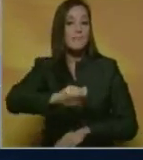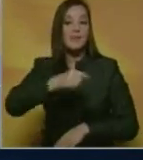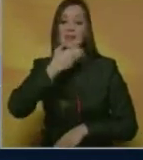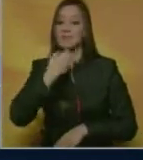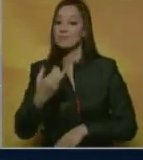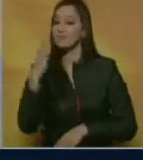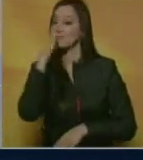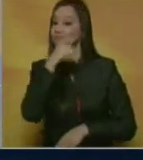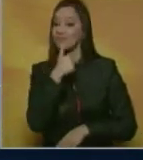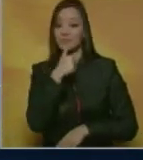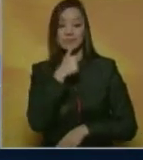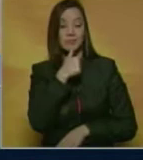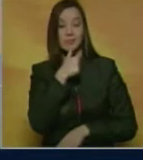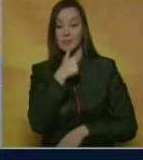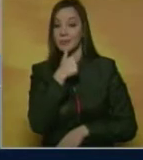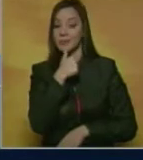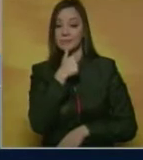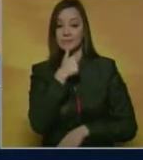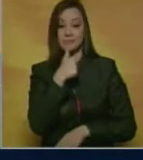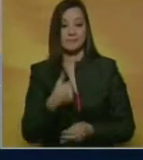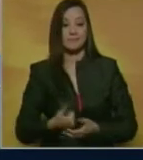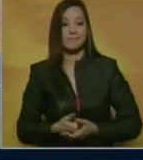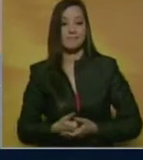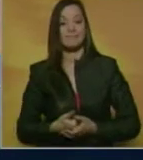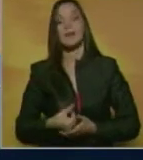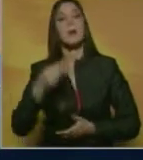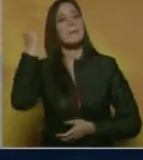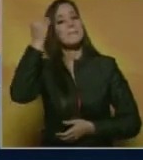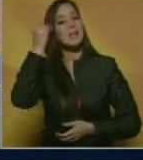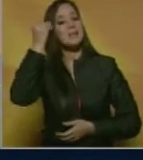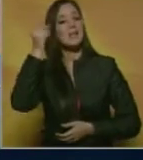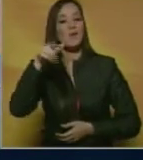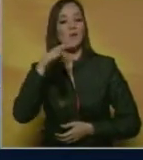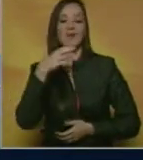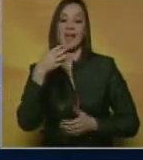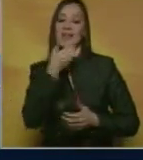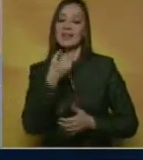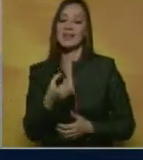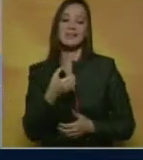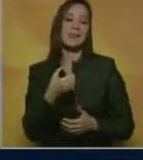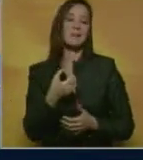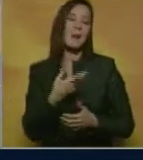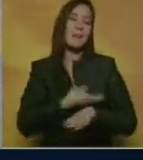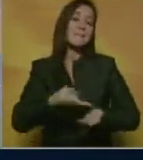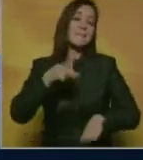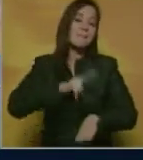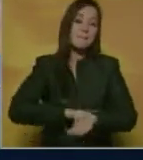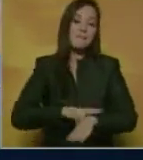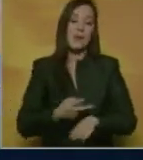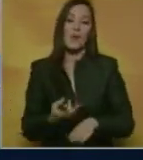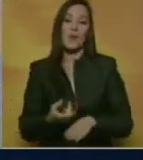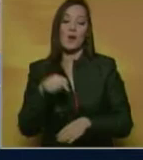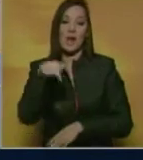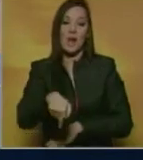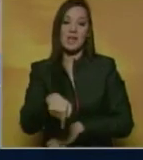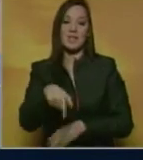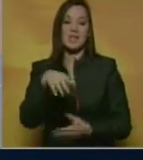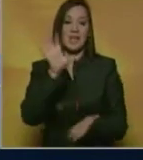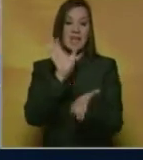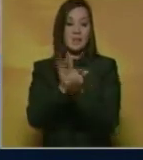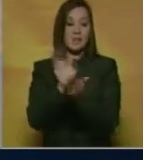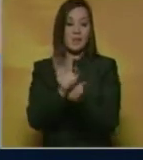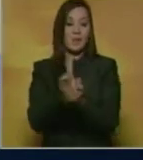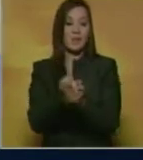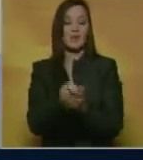habrá precisamente la visión de que puedan mejorar las condiciones laborales en el Estado de Esparta. El